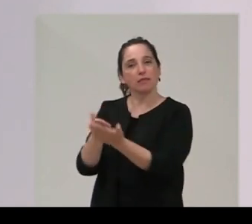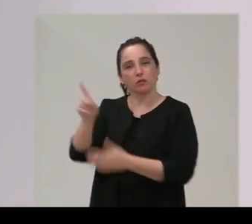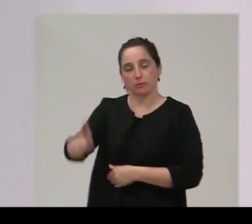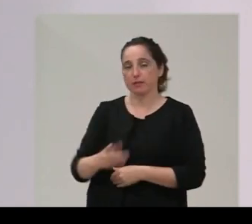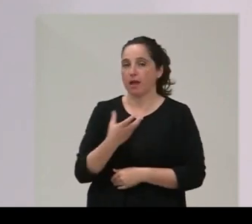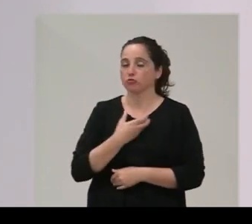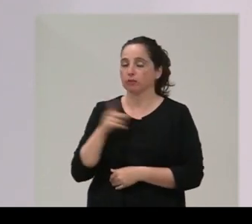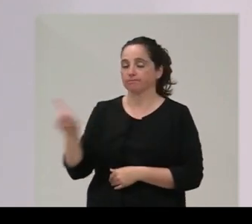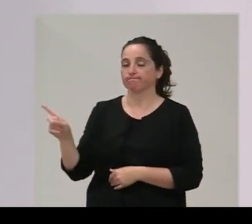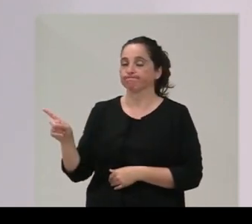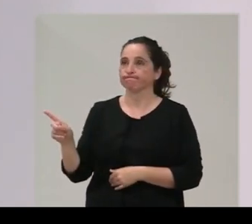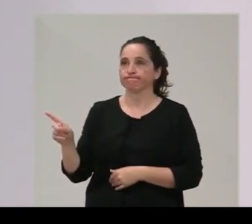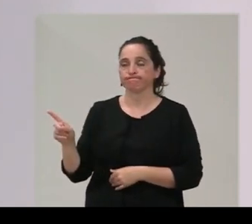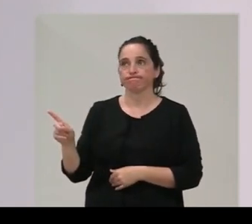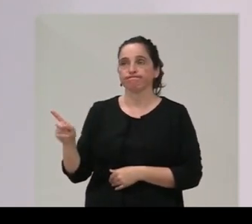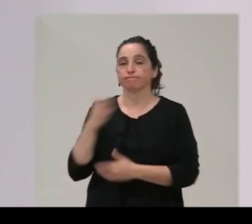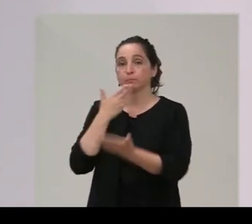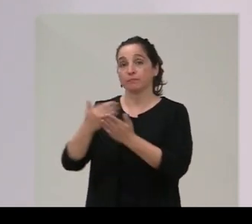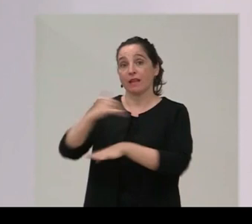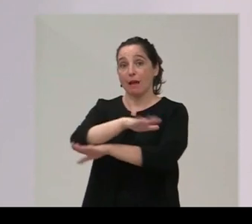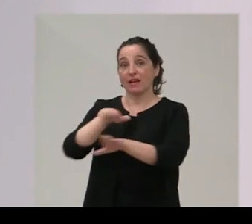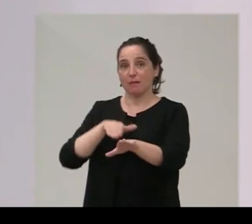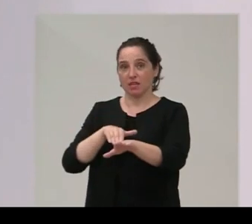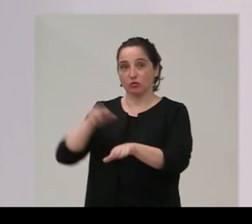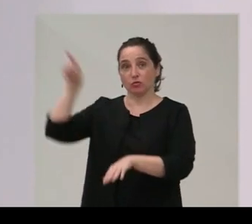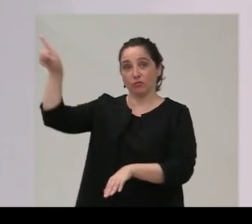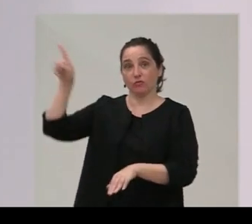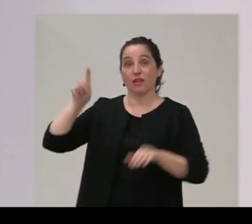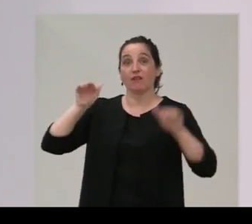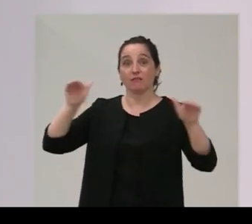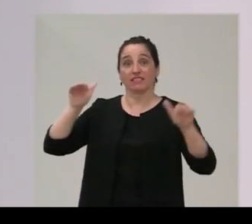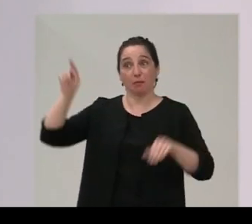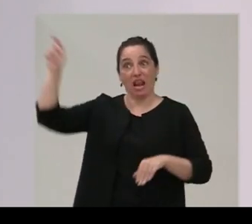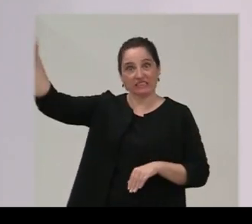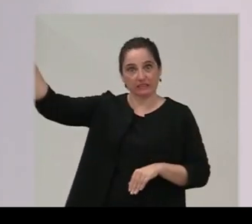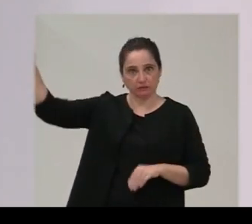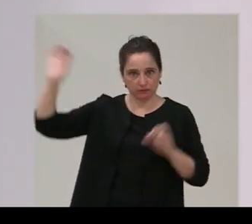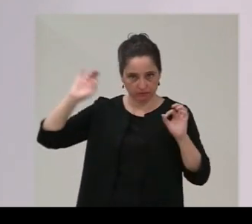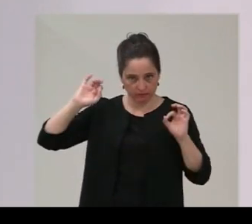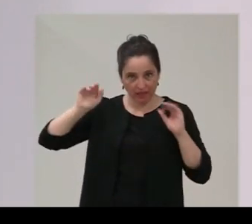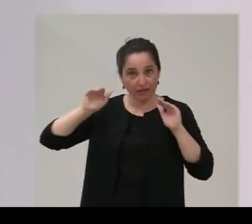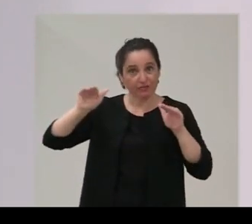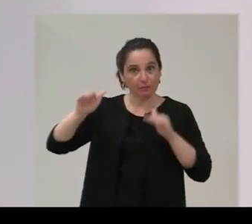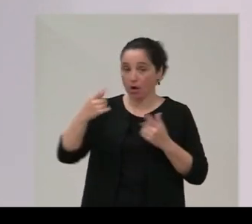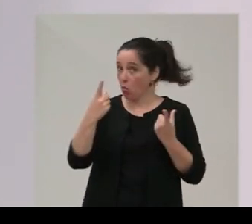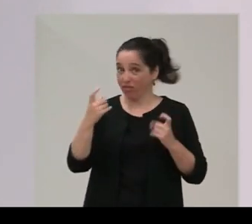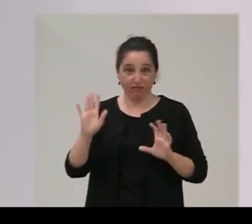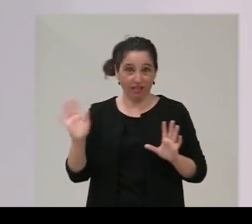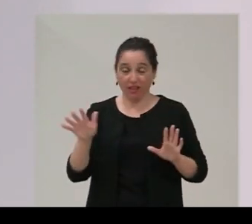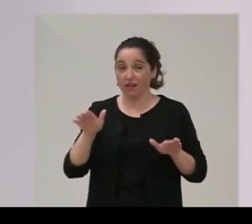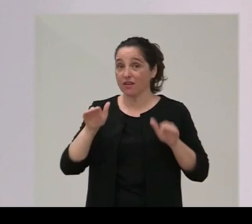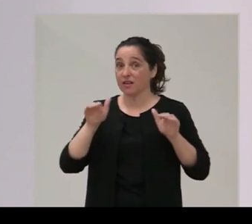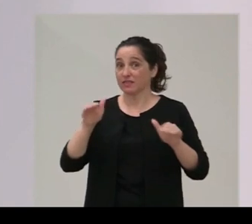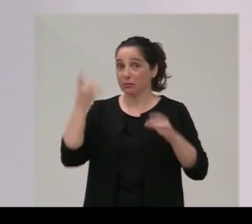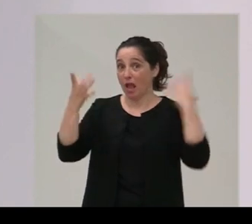que valore que el aparcamiento del palacio de festivales cuando no sea necesario por supuesto para